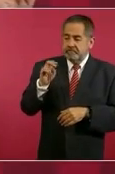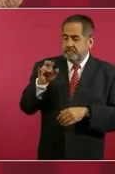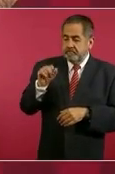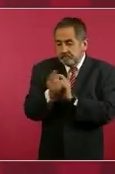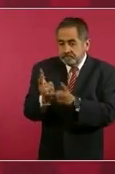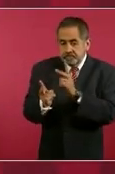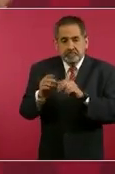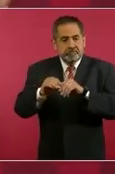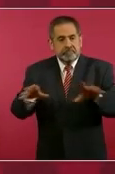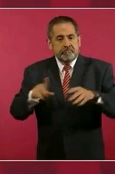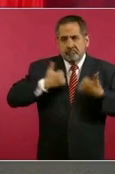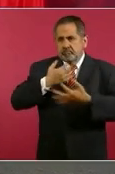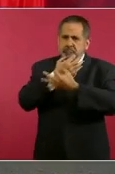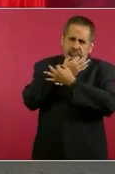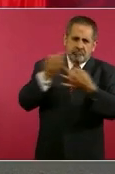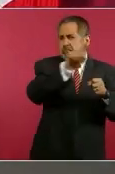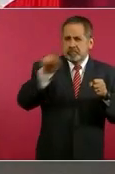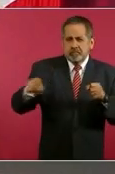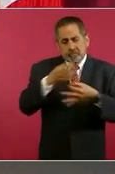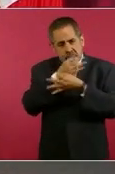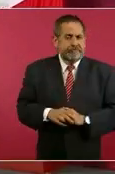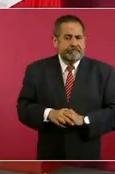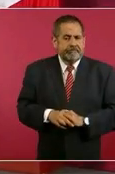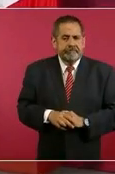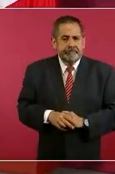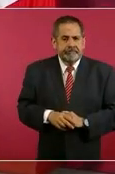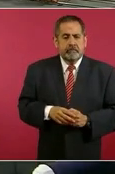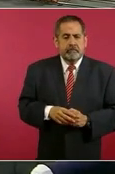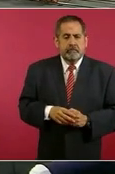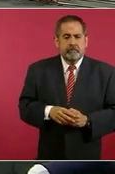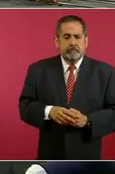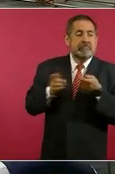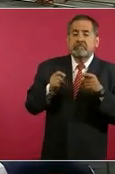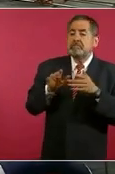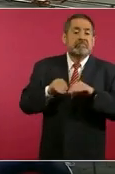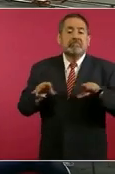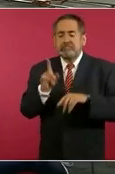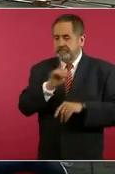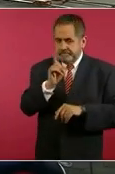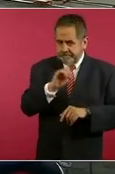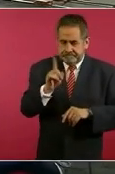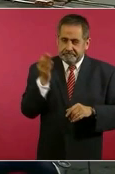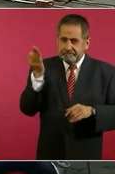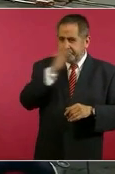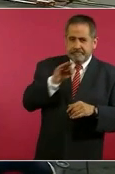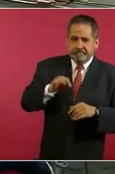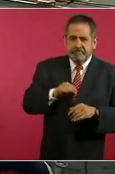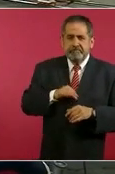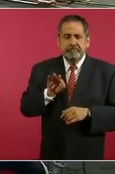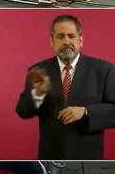familiares y a los jóvenes de las normales. Para que no haya manipulación y que no se caiga en